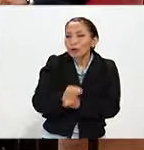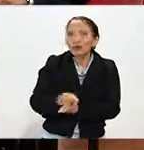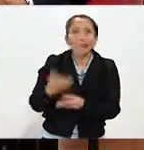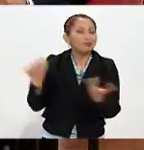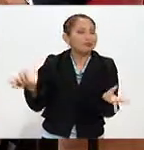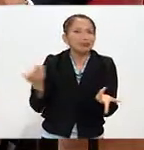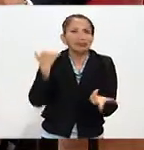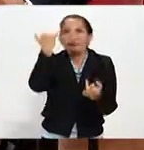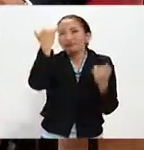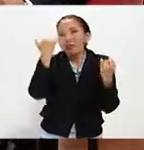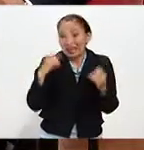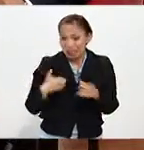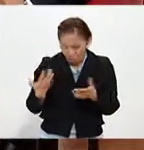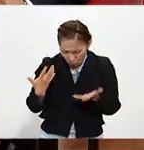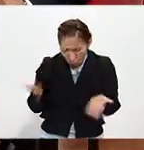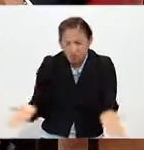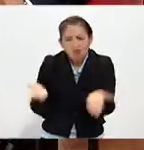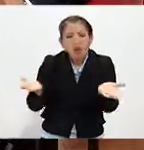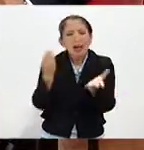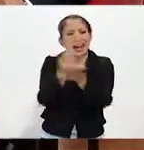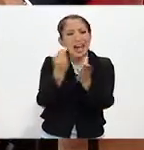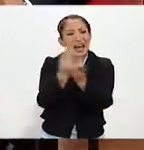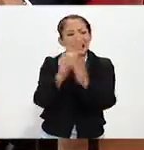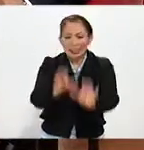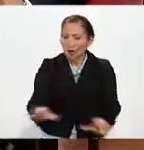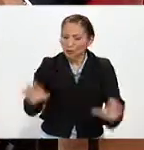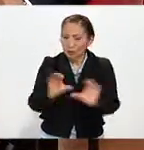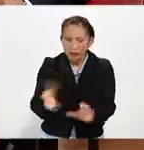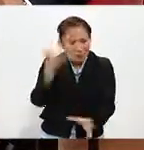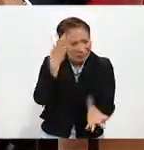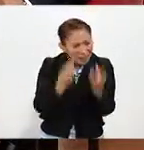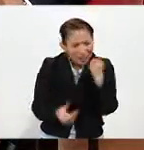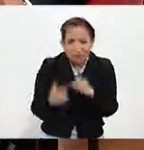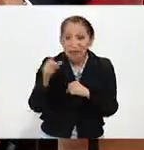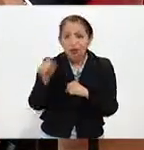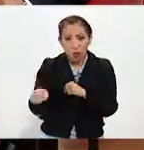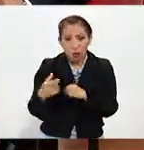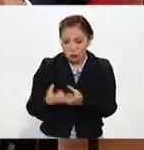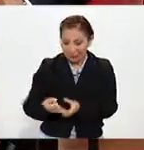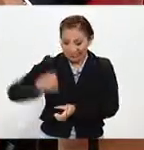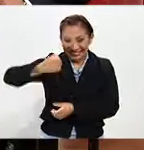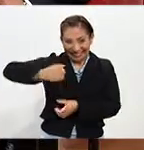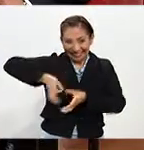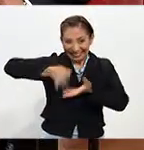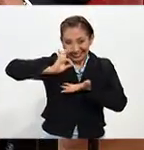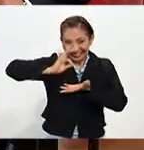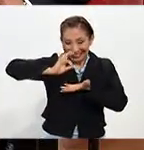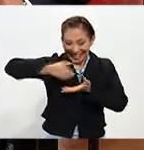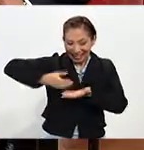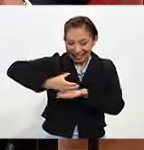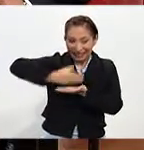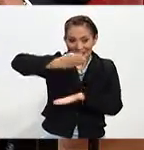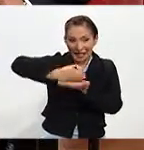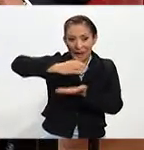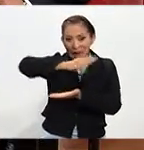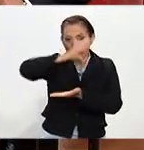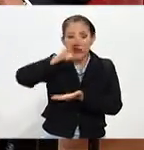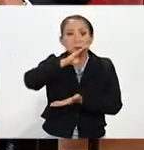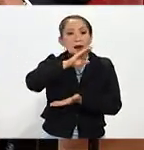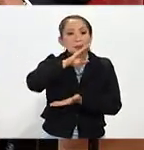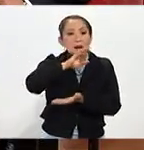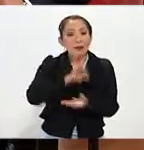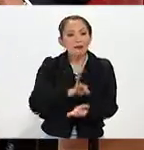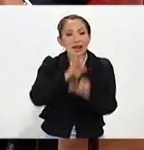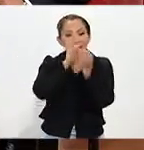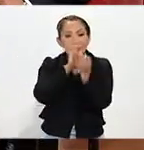O échale ganas, mamita, en tus clases de computación. Puedes hacer una taza, una taza donde tenga la foto de tu mamá al frente